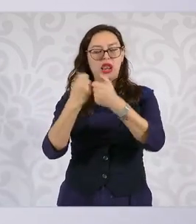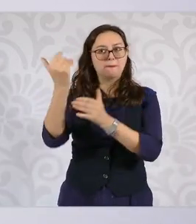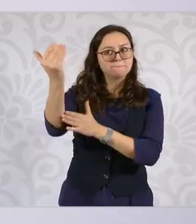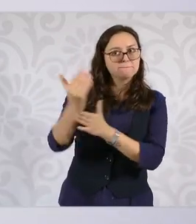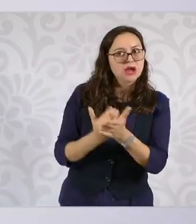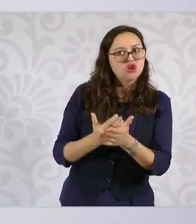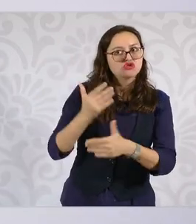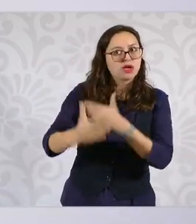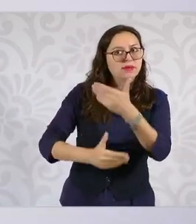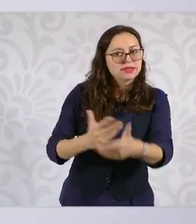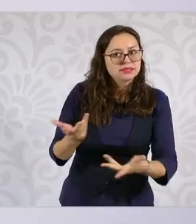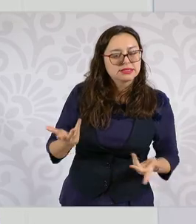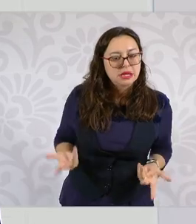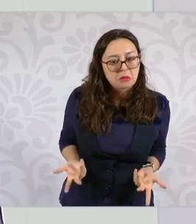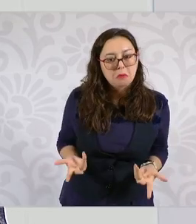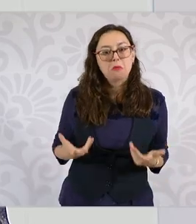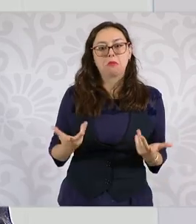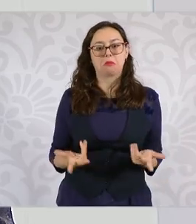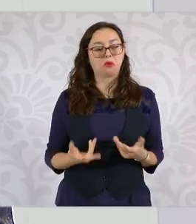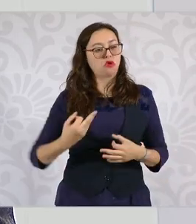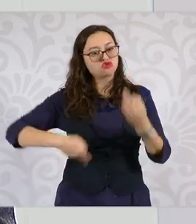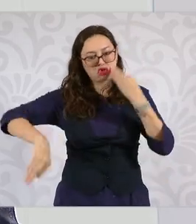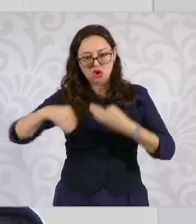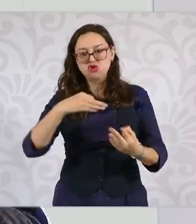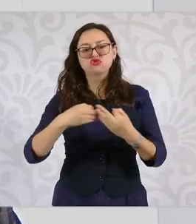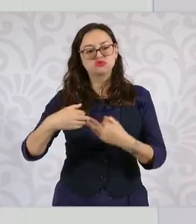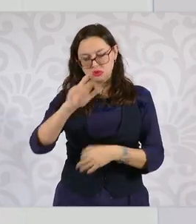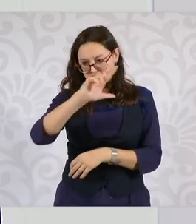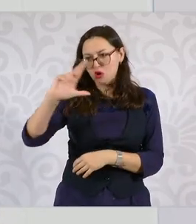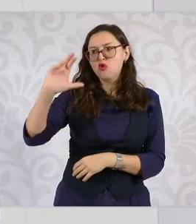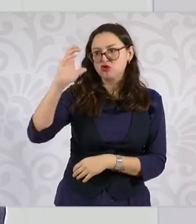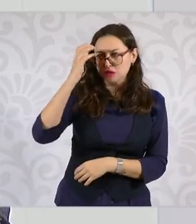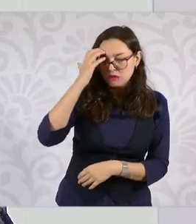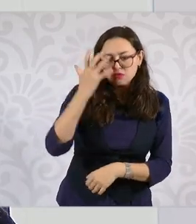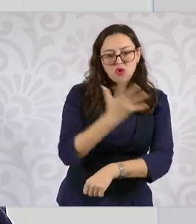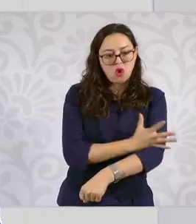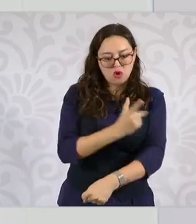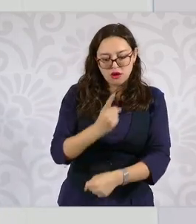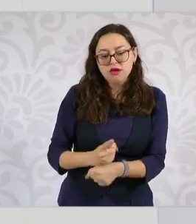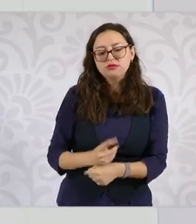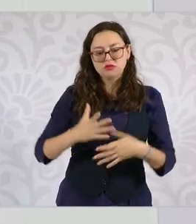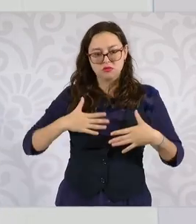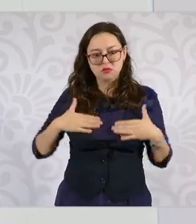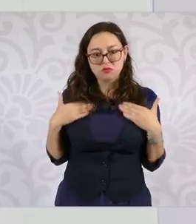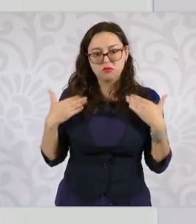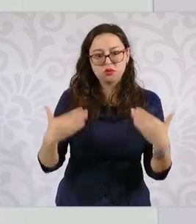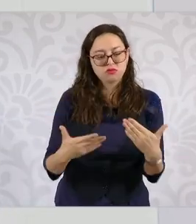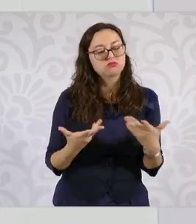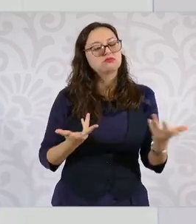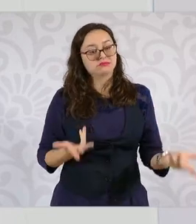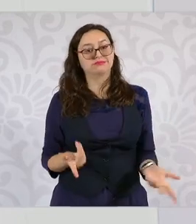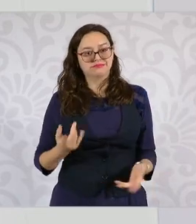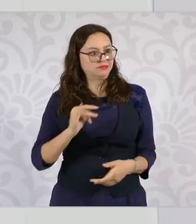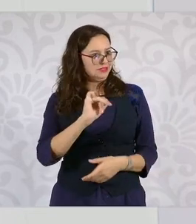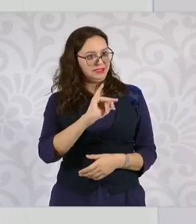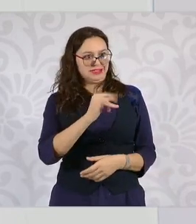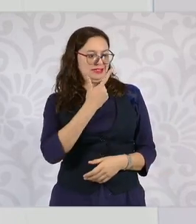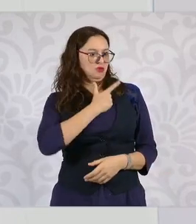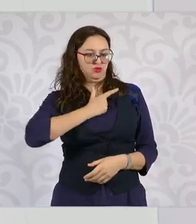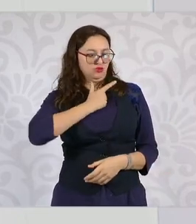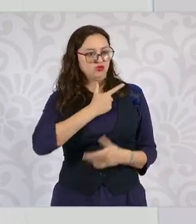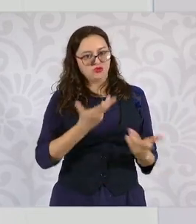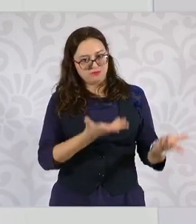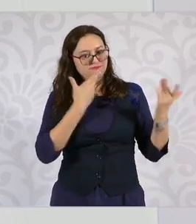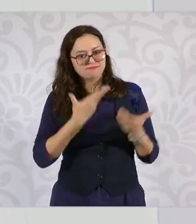es una relación honesta, franca y al mismo tiempo pues saben que nosotros lo que queremos es que siga habiendo inversiones en México